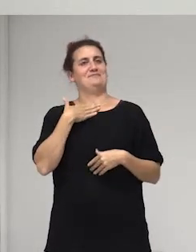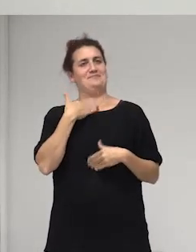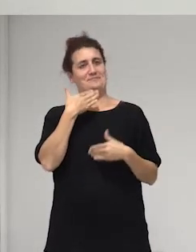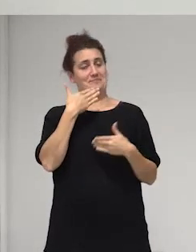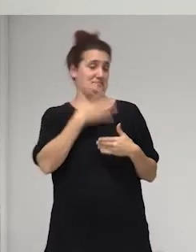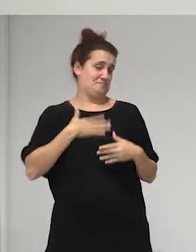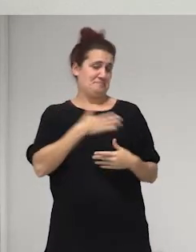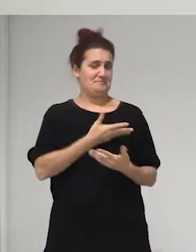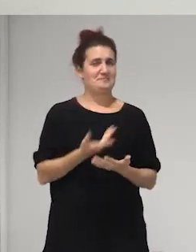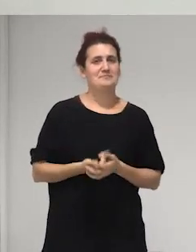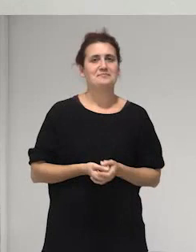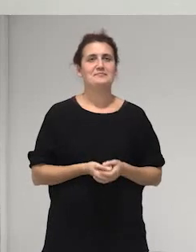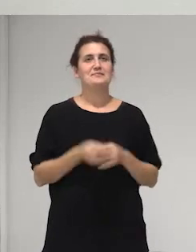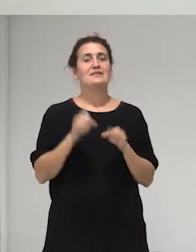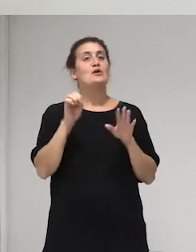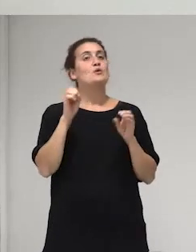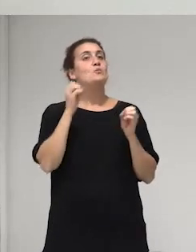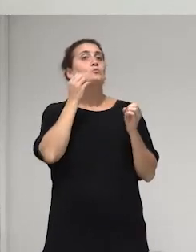bueno yo